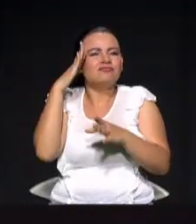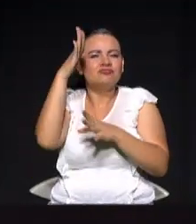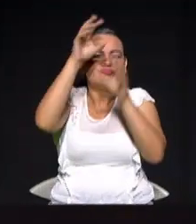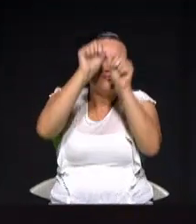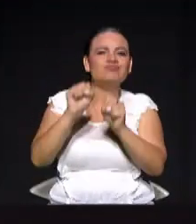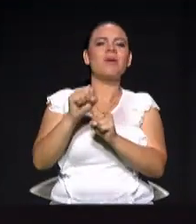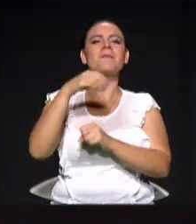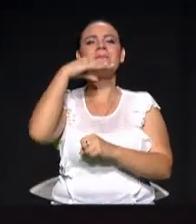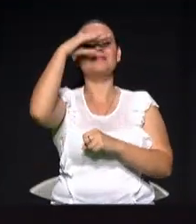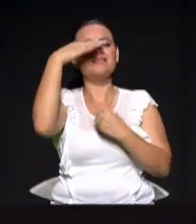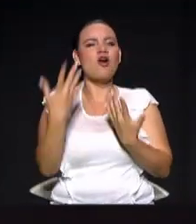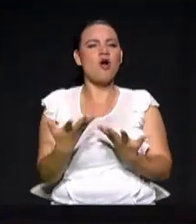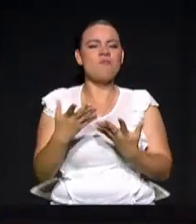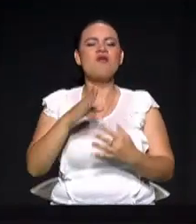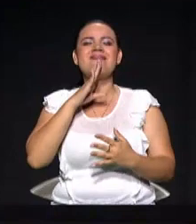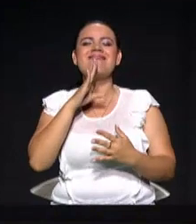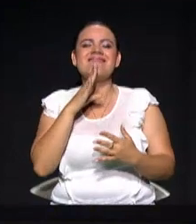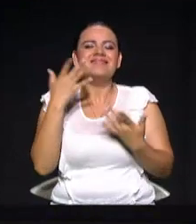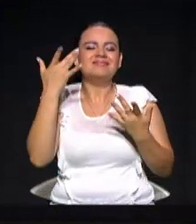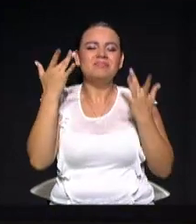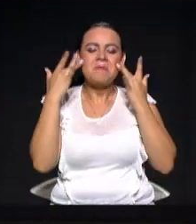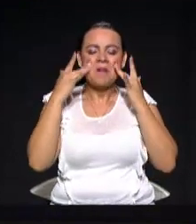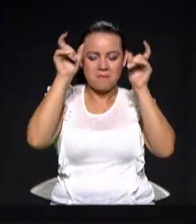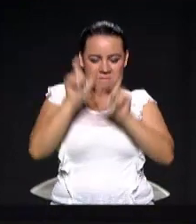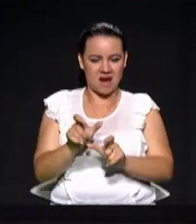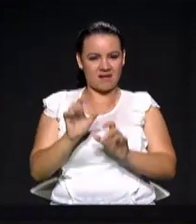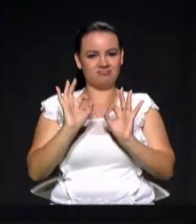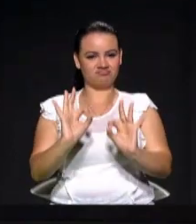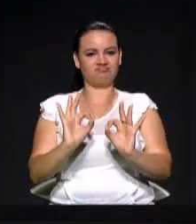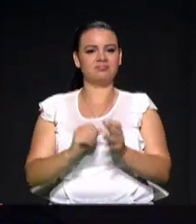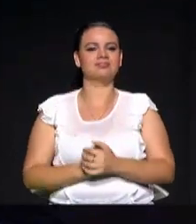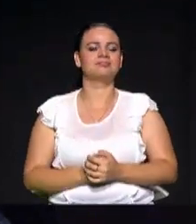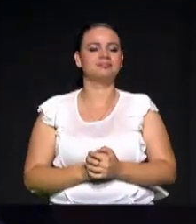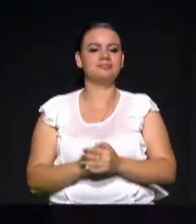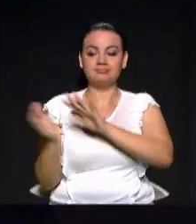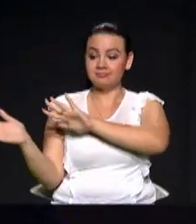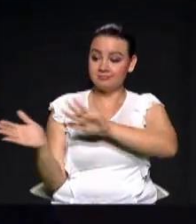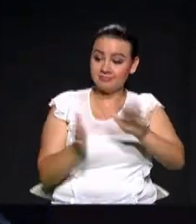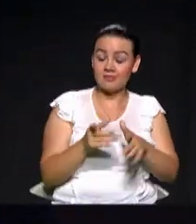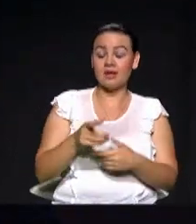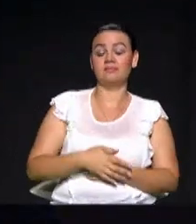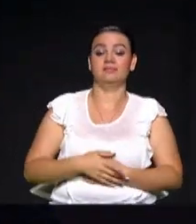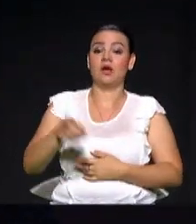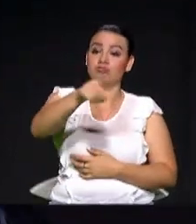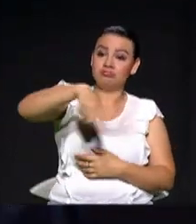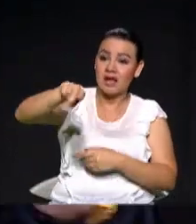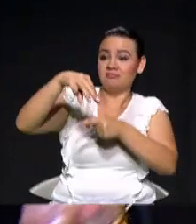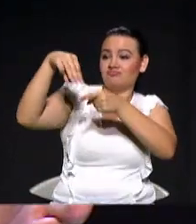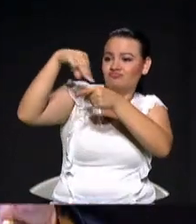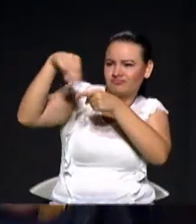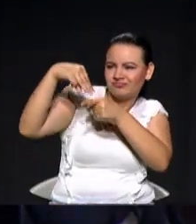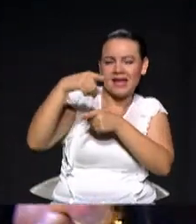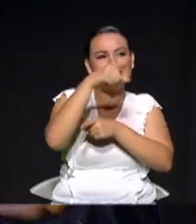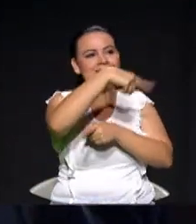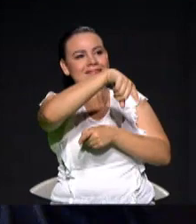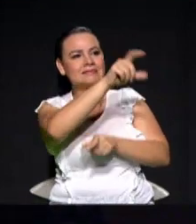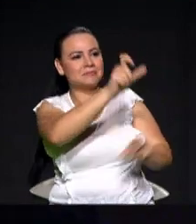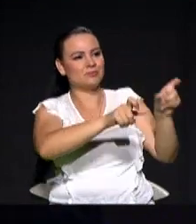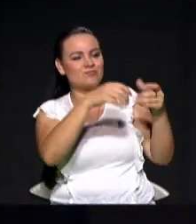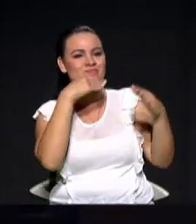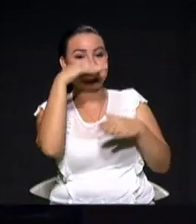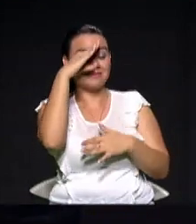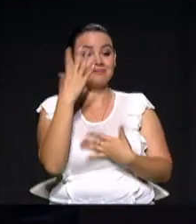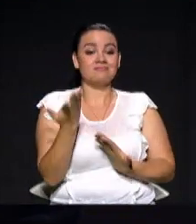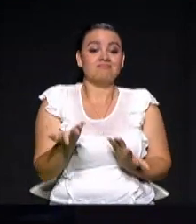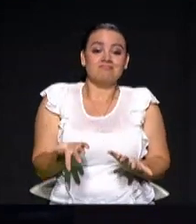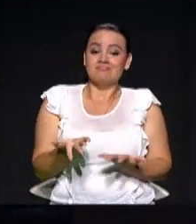más preparada para lograrlo. Candidato Jorge Gutiérrez. A ustedes, a Telemedellín, a todos los medellinenses, muy contentos de estar en este escenario